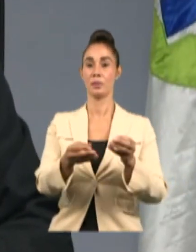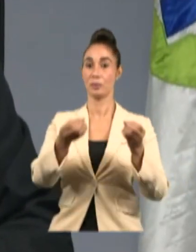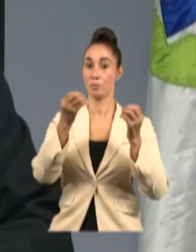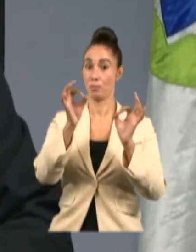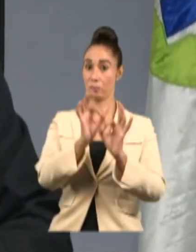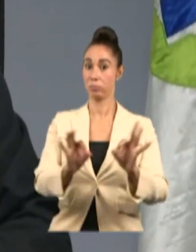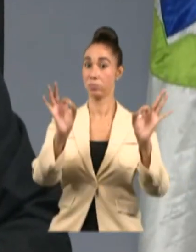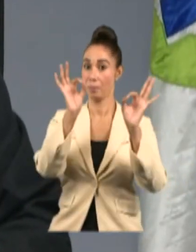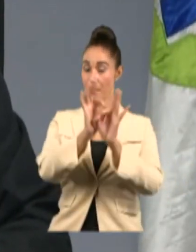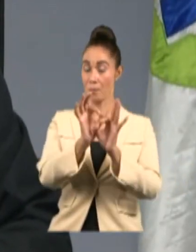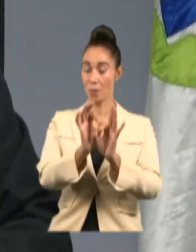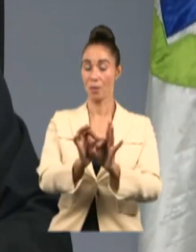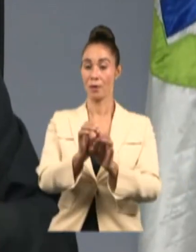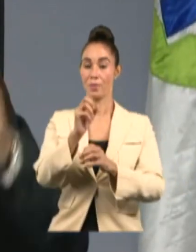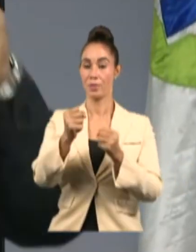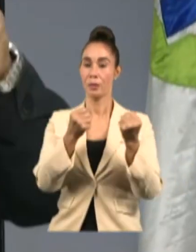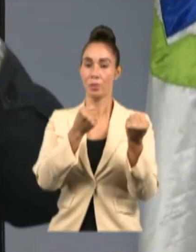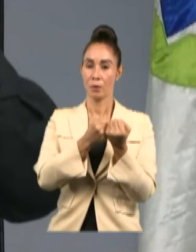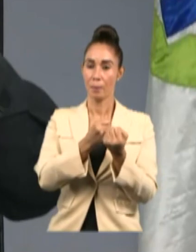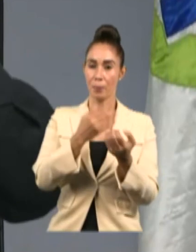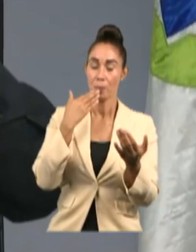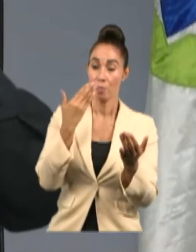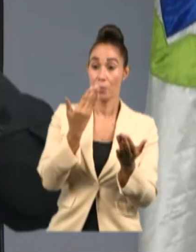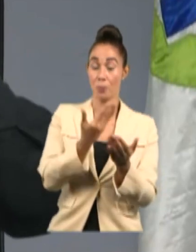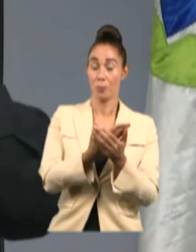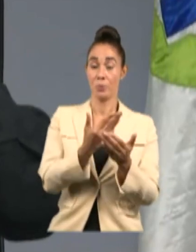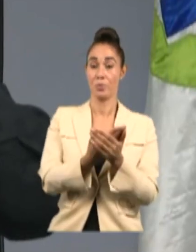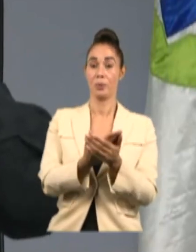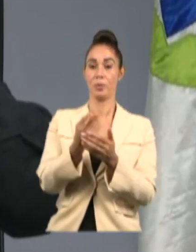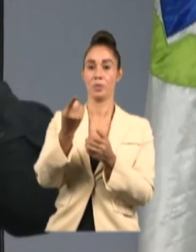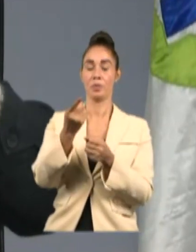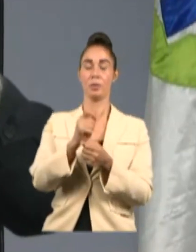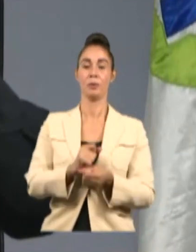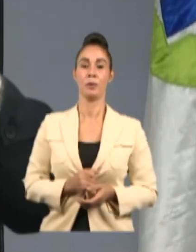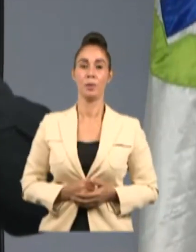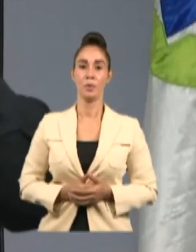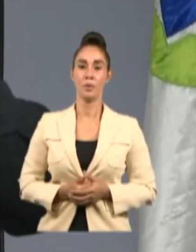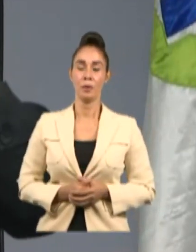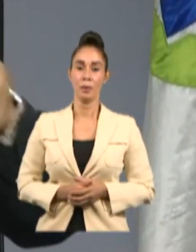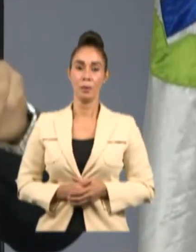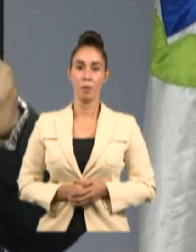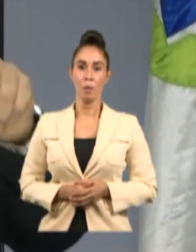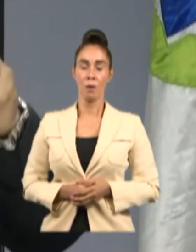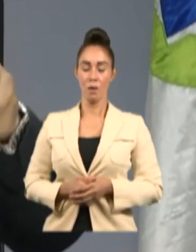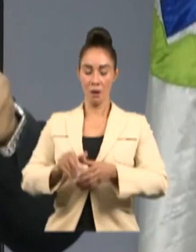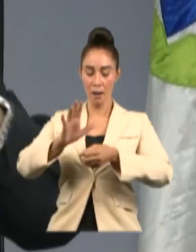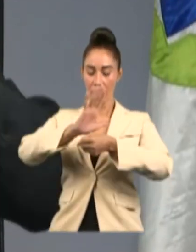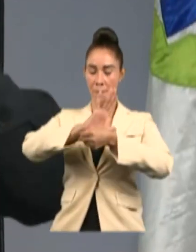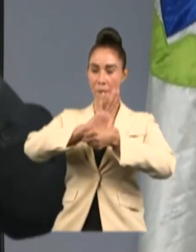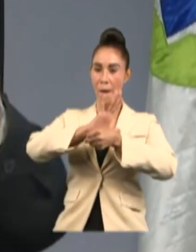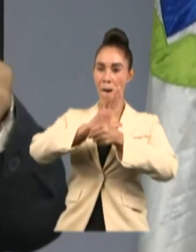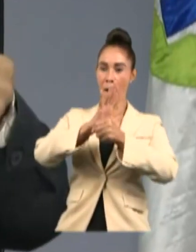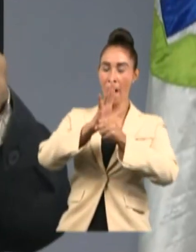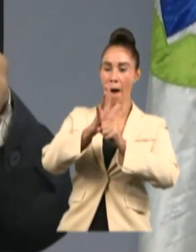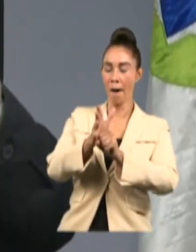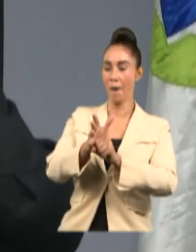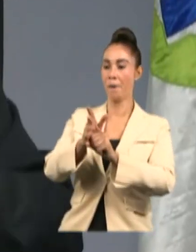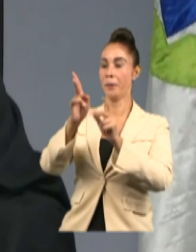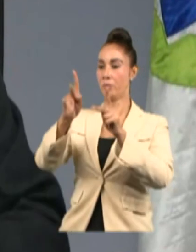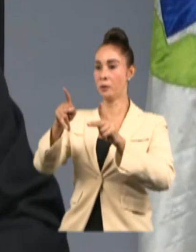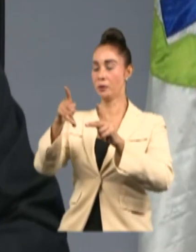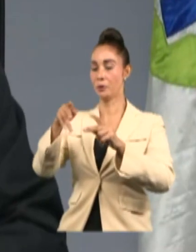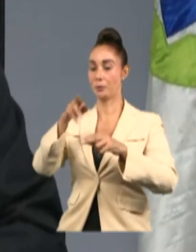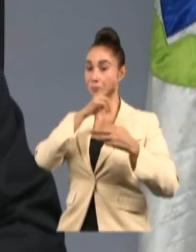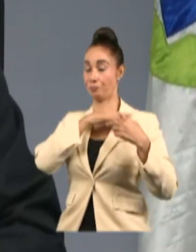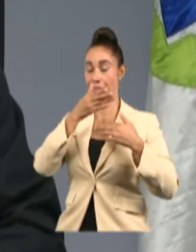para que este fenómeno que es el que está sosteniendo la transmisión todavía se pueda cortar